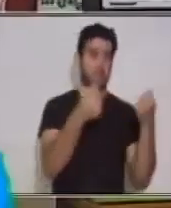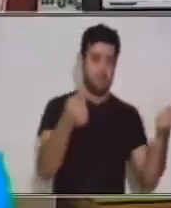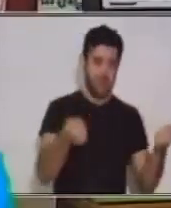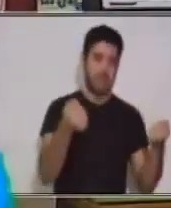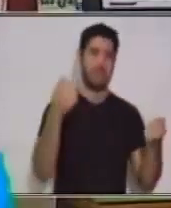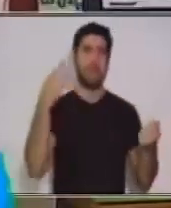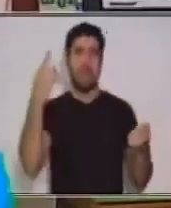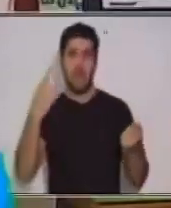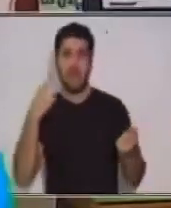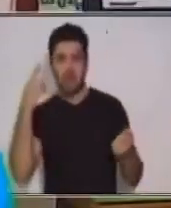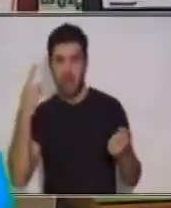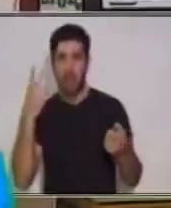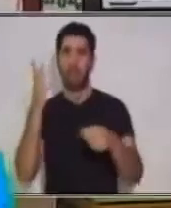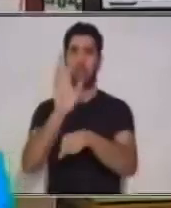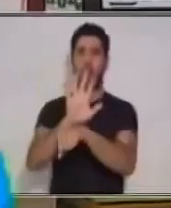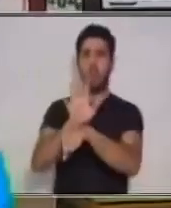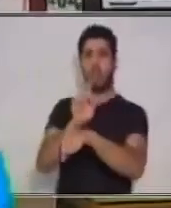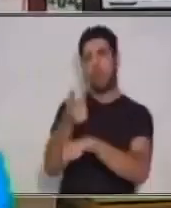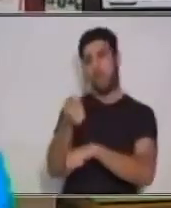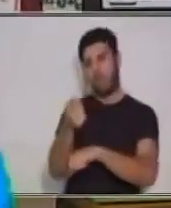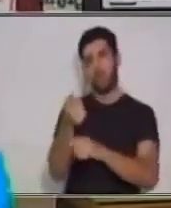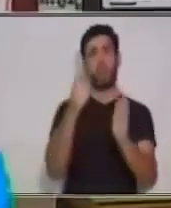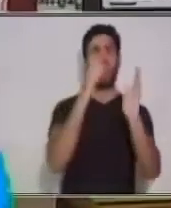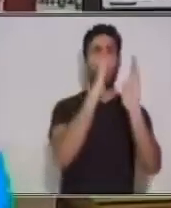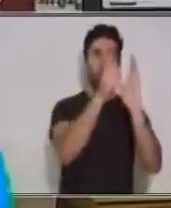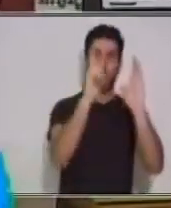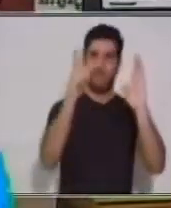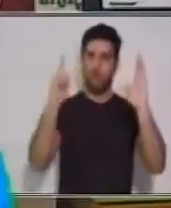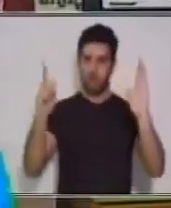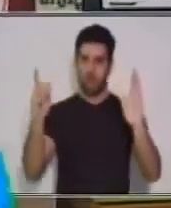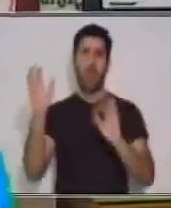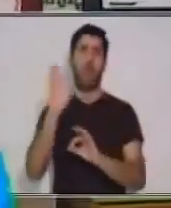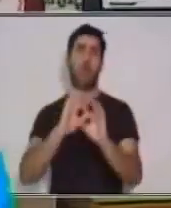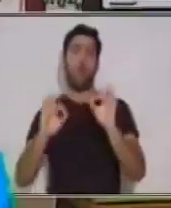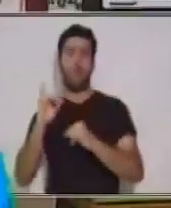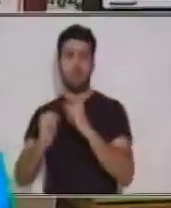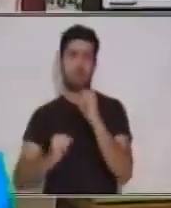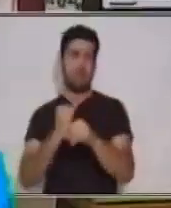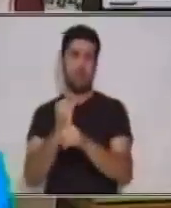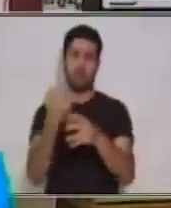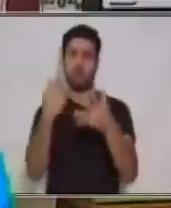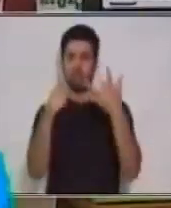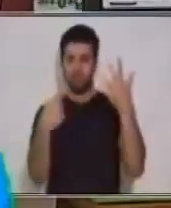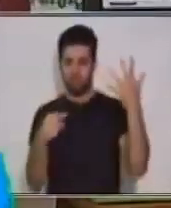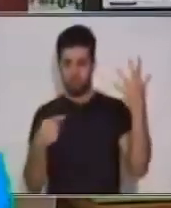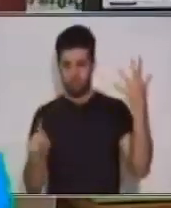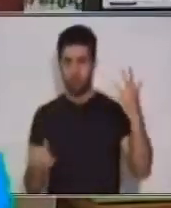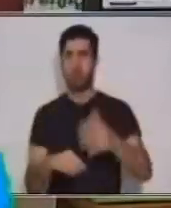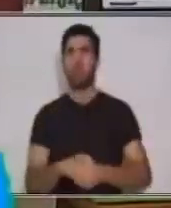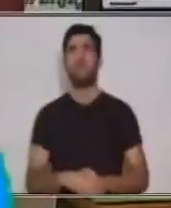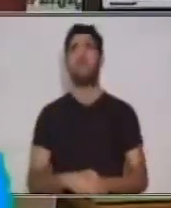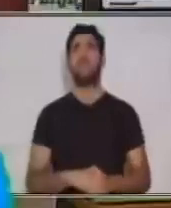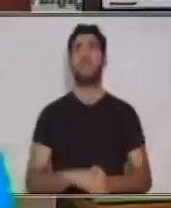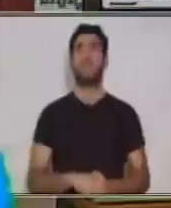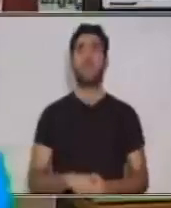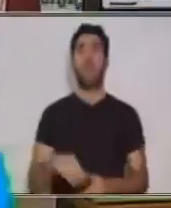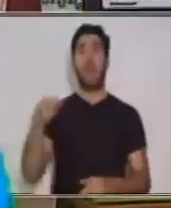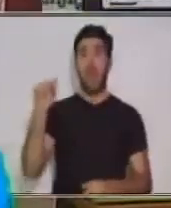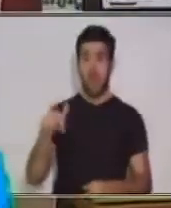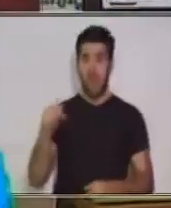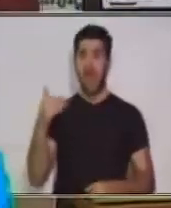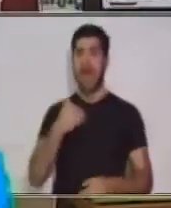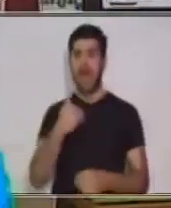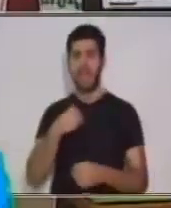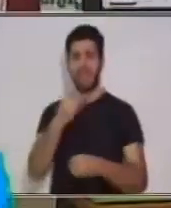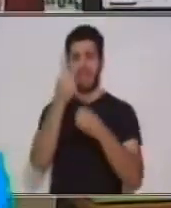televisión, biblioteca, libros y el internet, etc. Actualmente existe mucha información